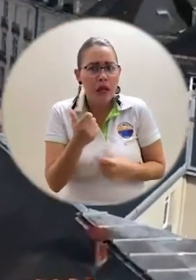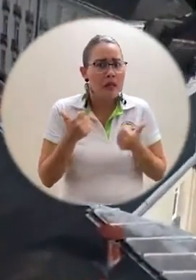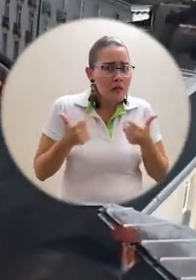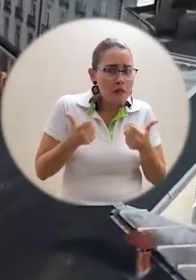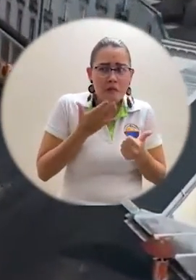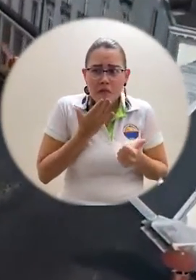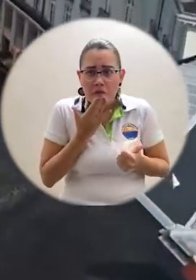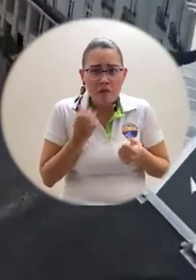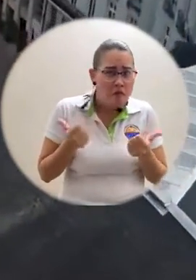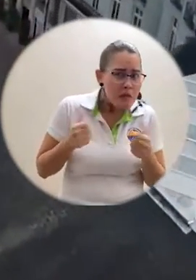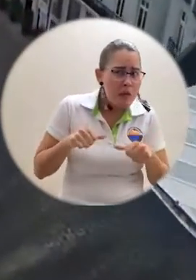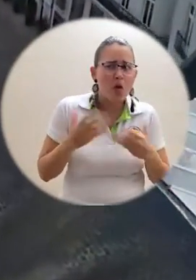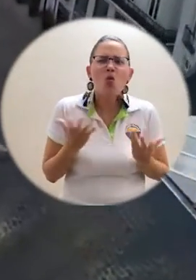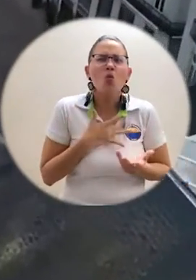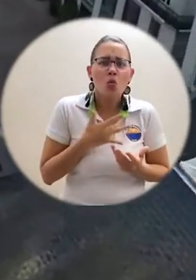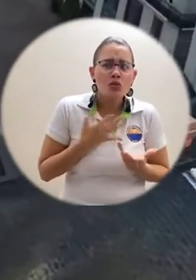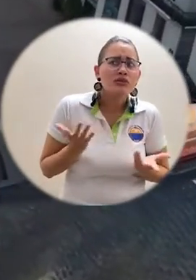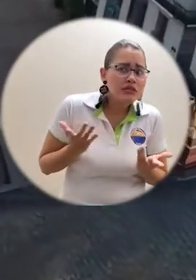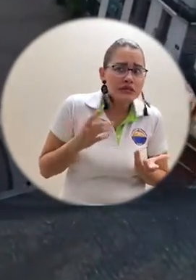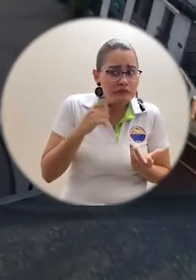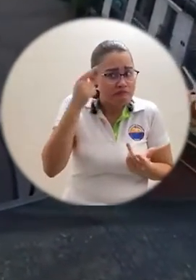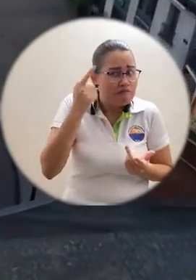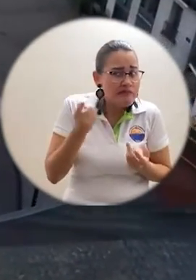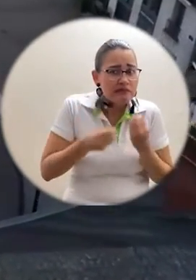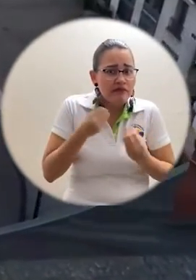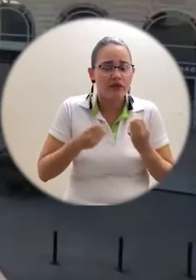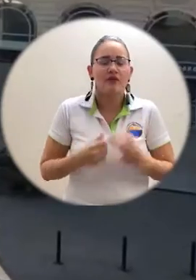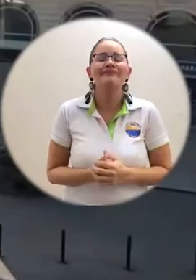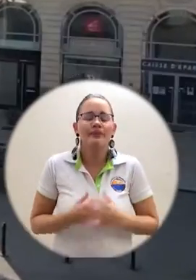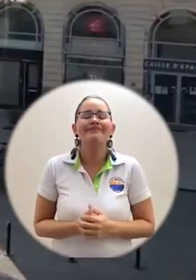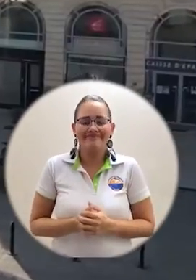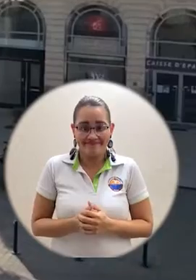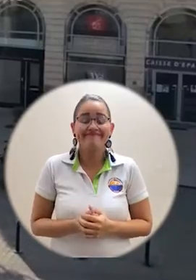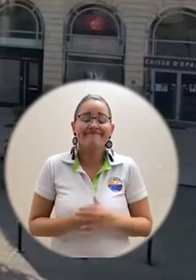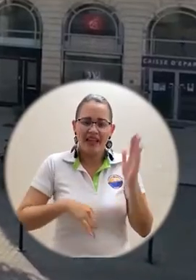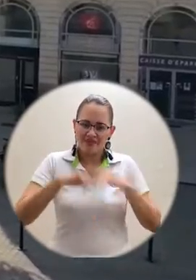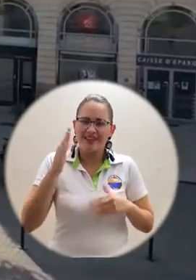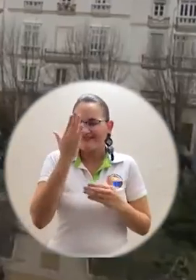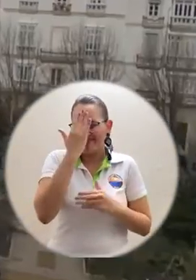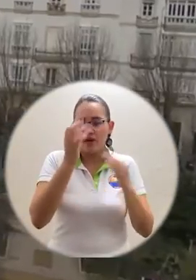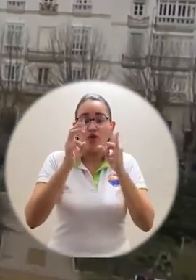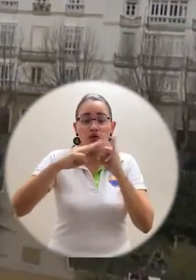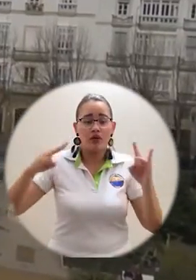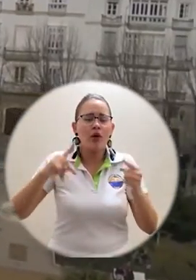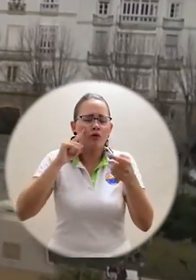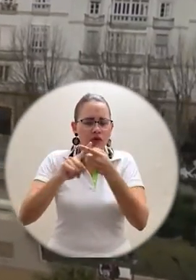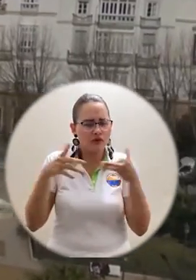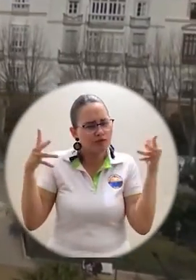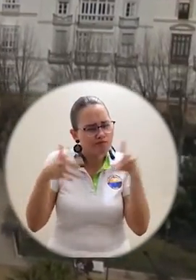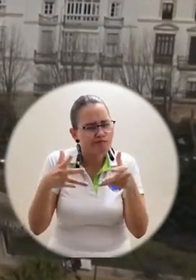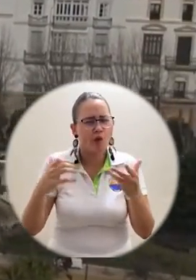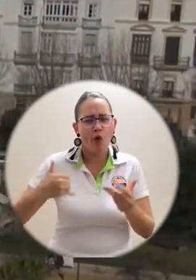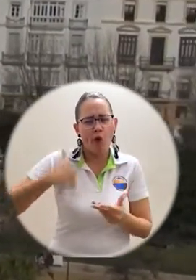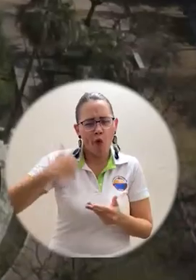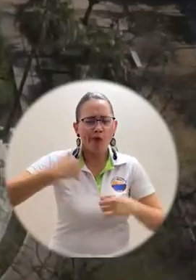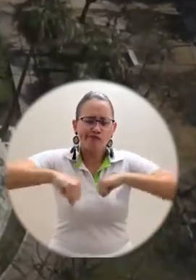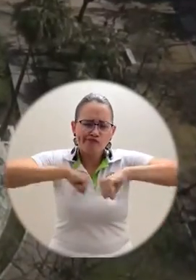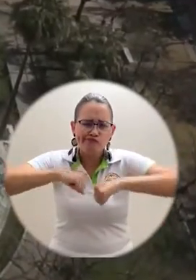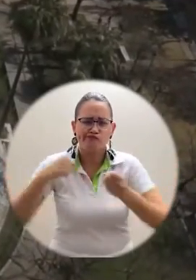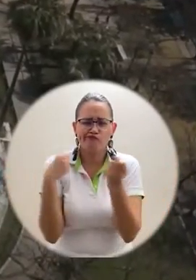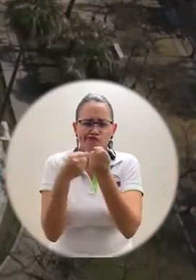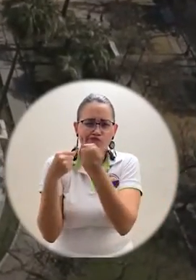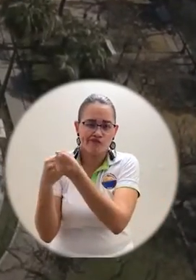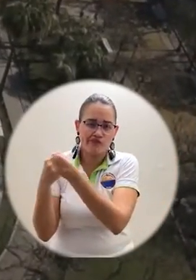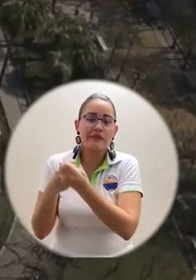por mí, preguntándome cómo está mi estado de salud, cómo estoy dando en mis finanzas. Como parte de este apoyo constante que se les ha prestado a los 21